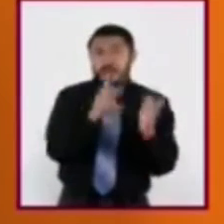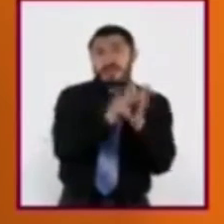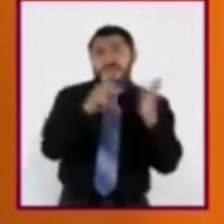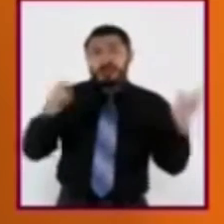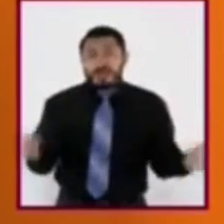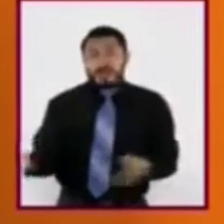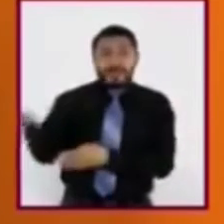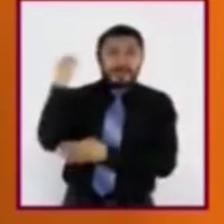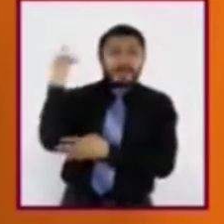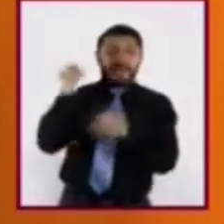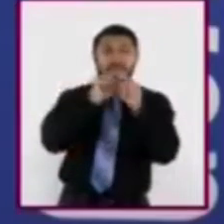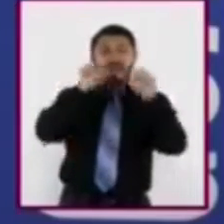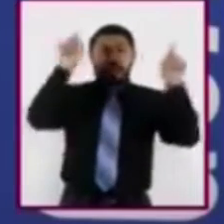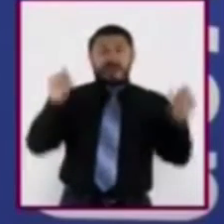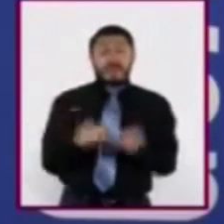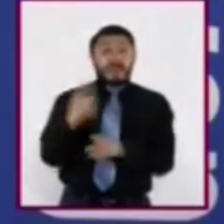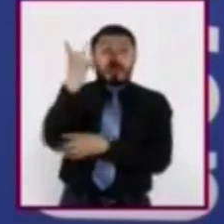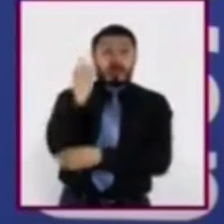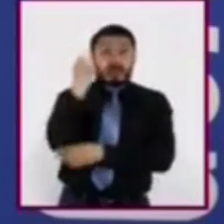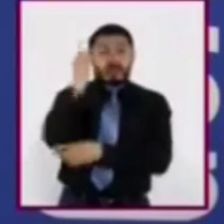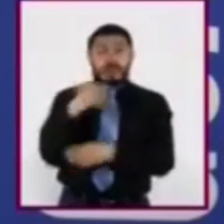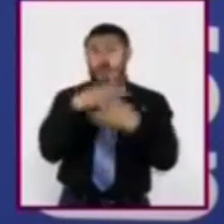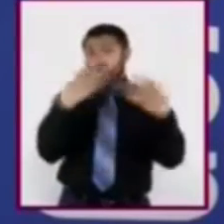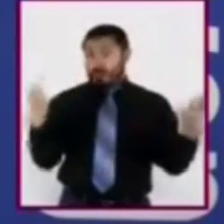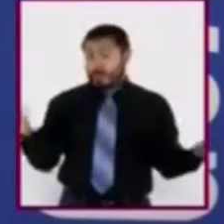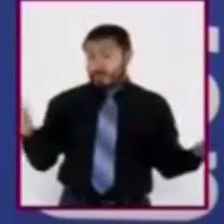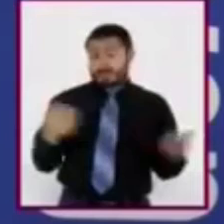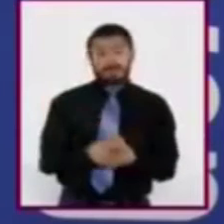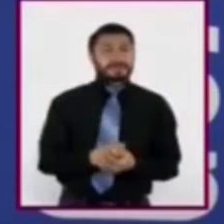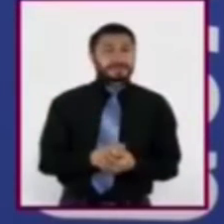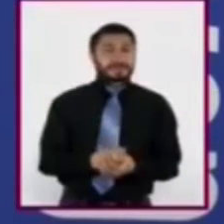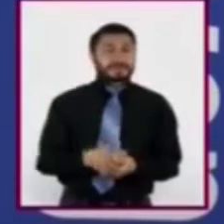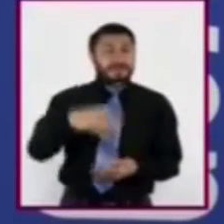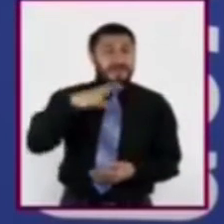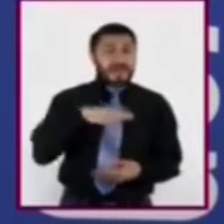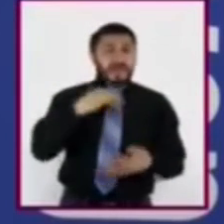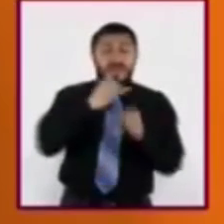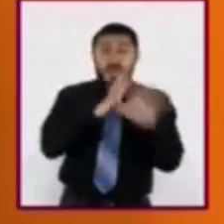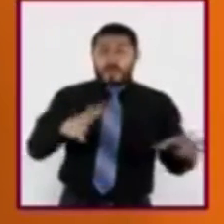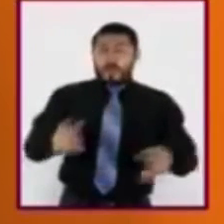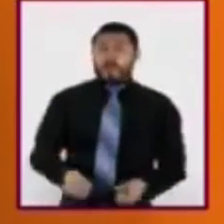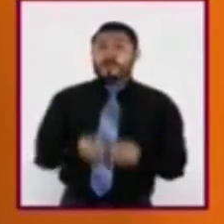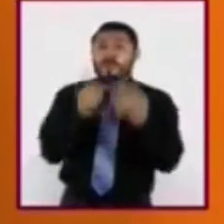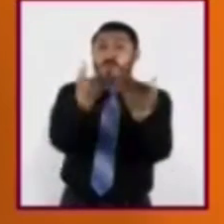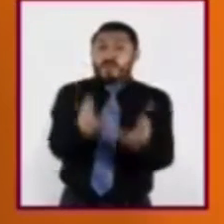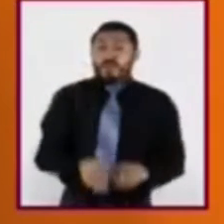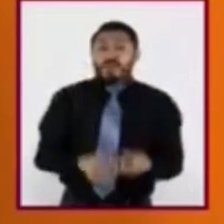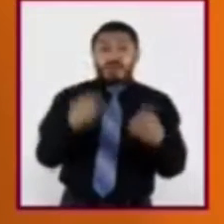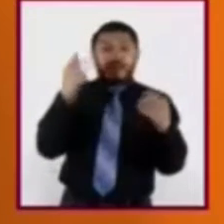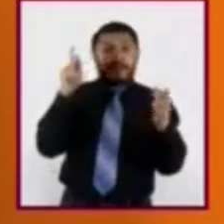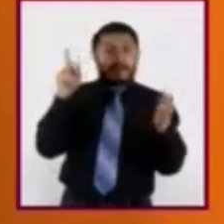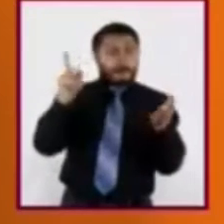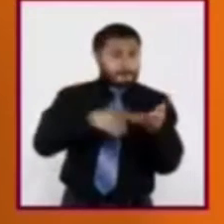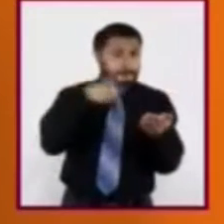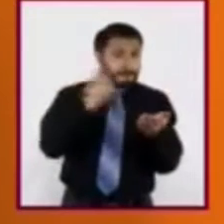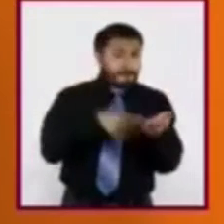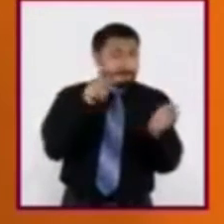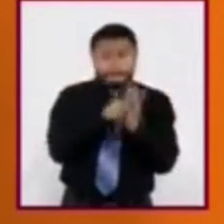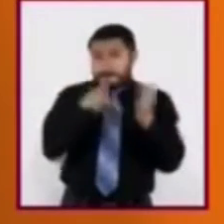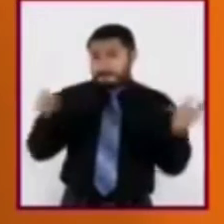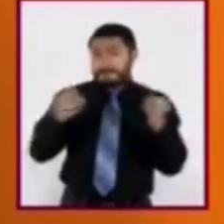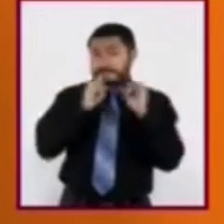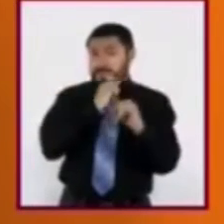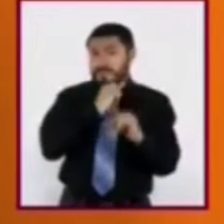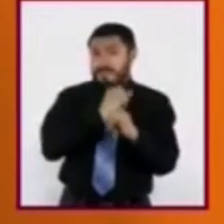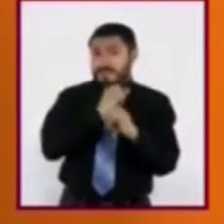radiodifusoras y televisoras. Para ello, proveen a los medios de información de notas periodísticas. En esos casos,